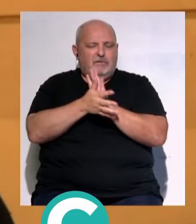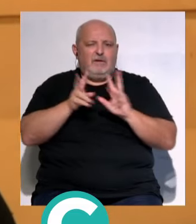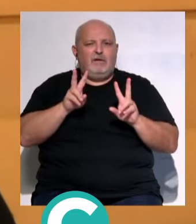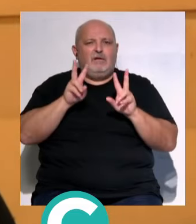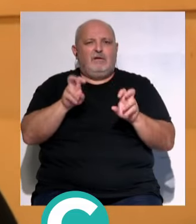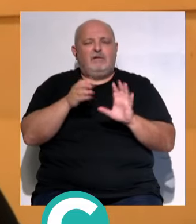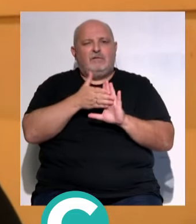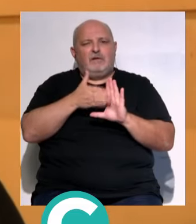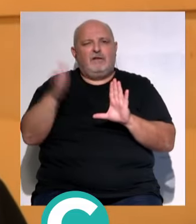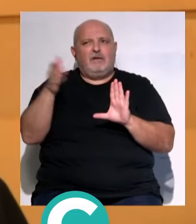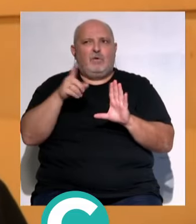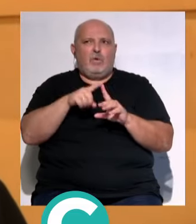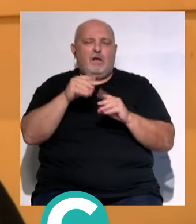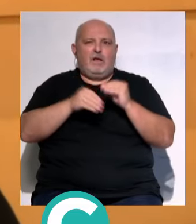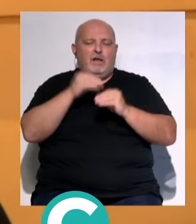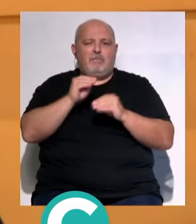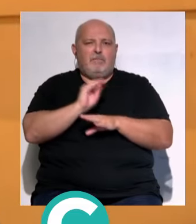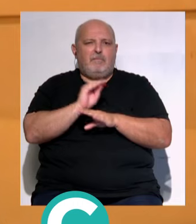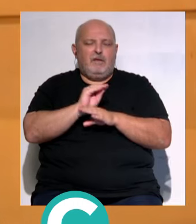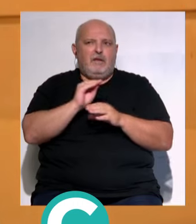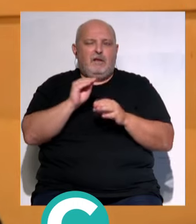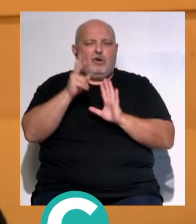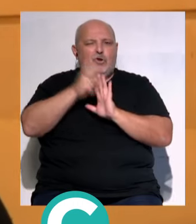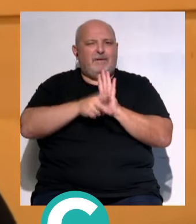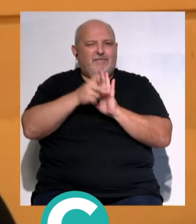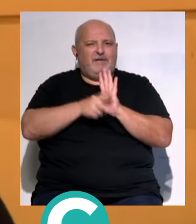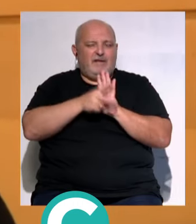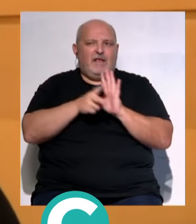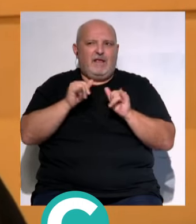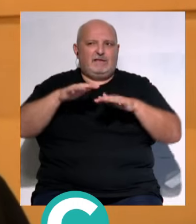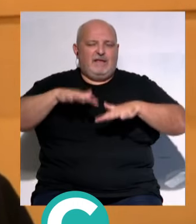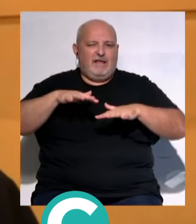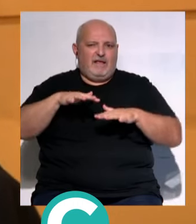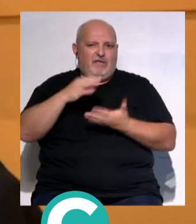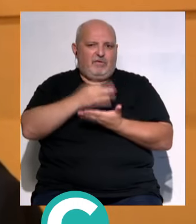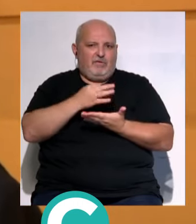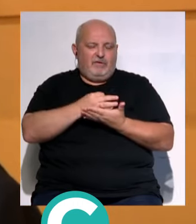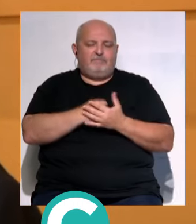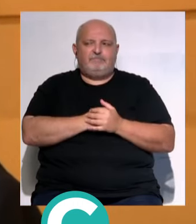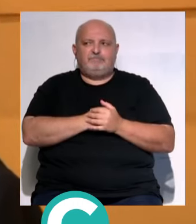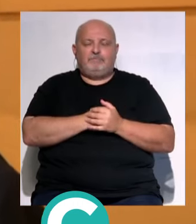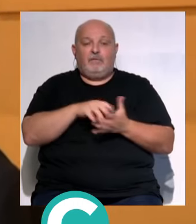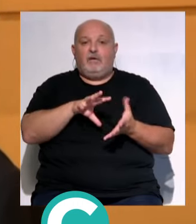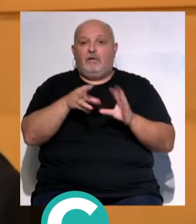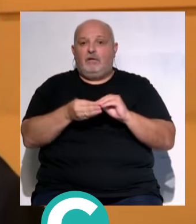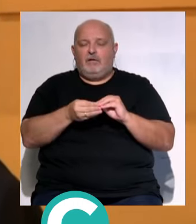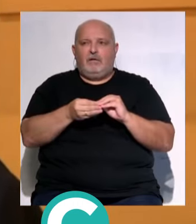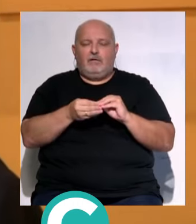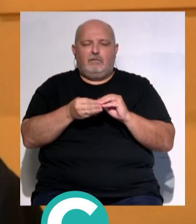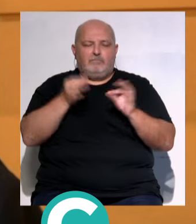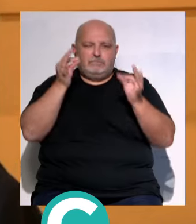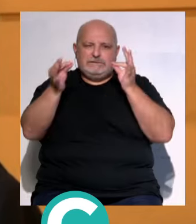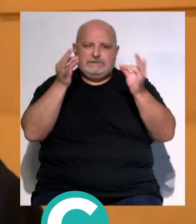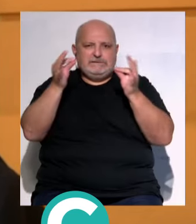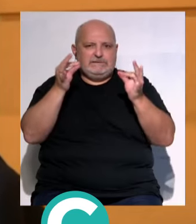inicio que llegamos... ...que dijimos que íbamos a mantener la normativa... ...que existía en la ciudad... ...tan es así que la hemos aplicado... ...con la riguridicidad